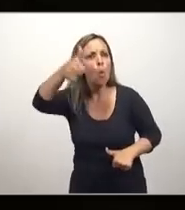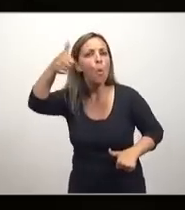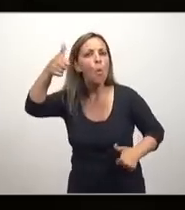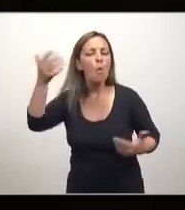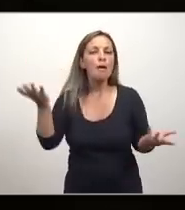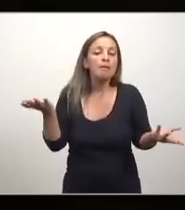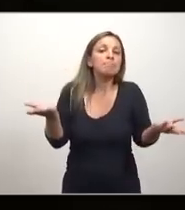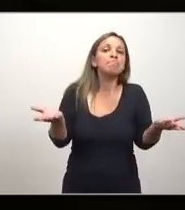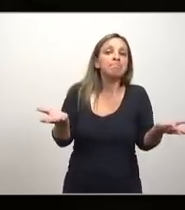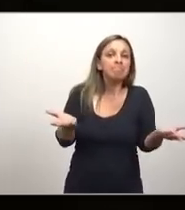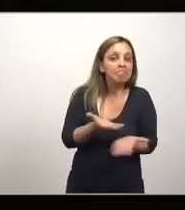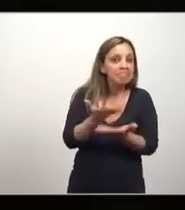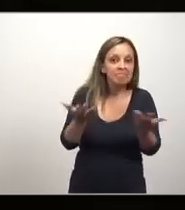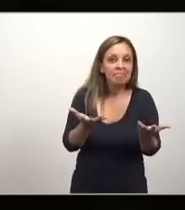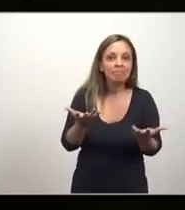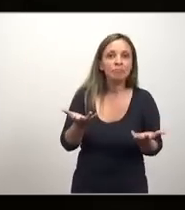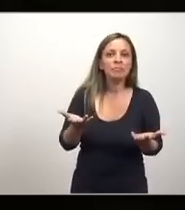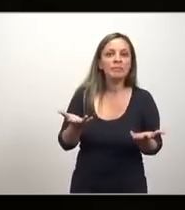Alexis de Toqueville,